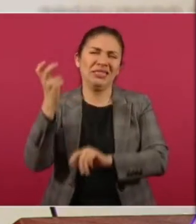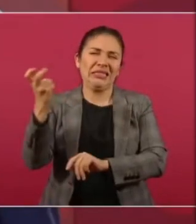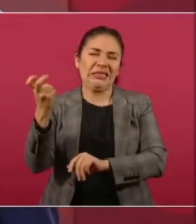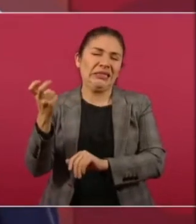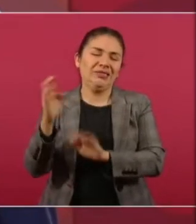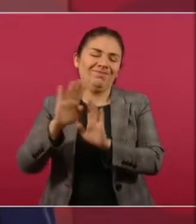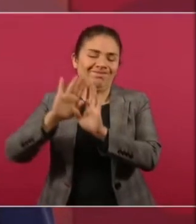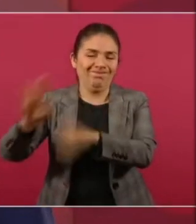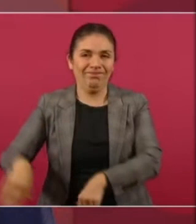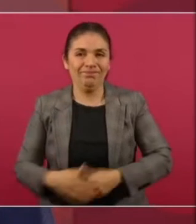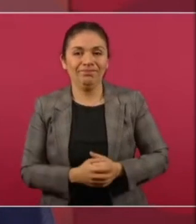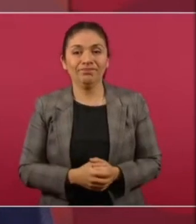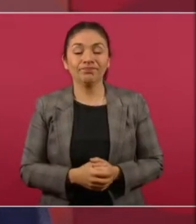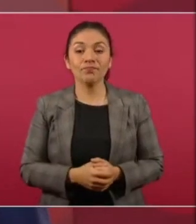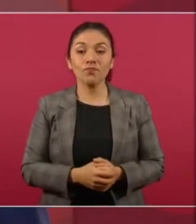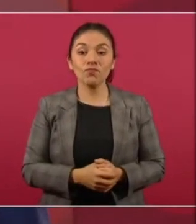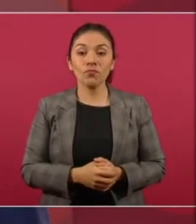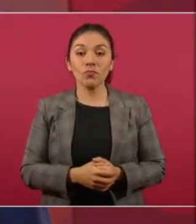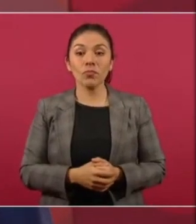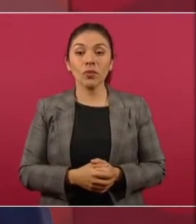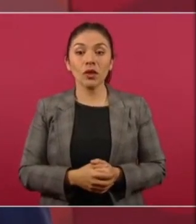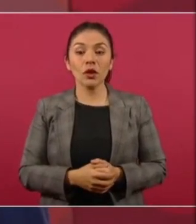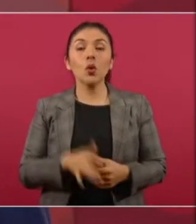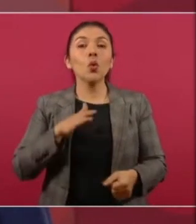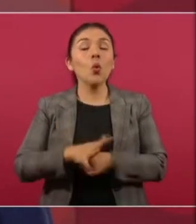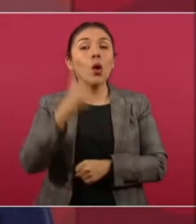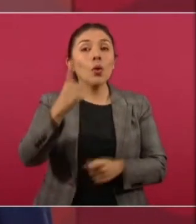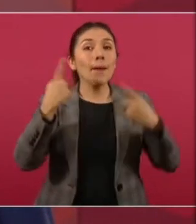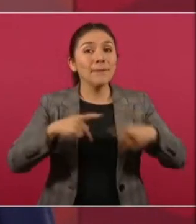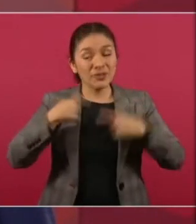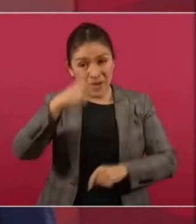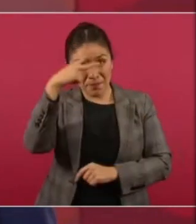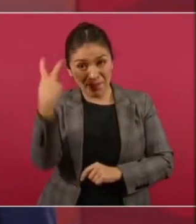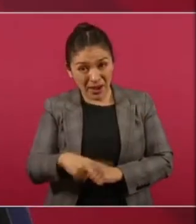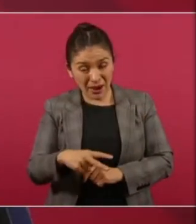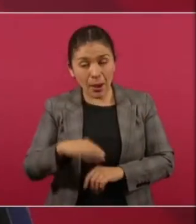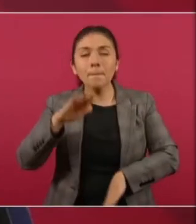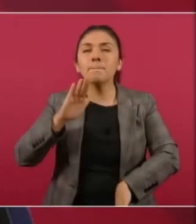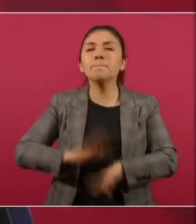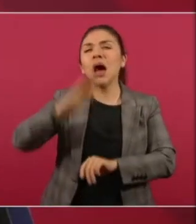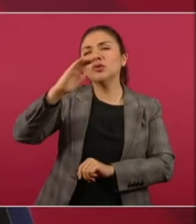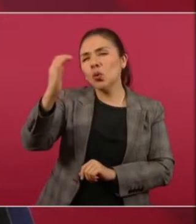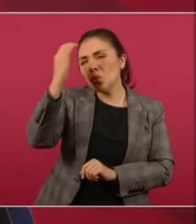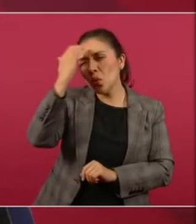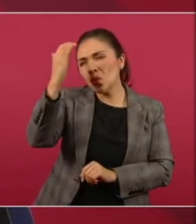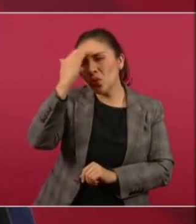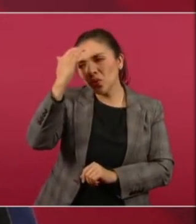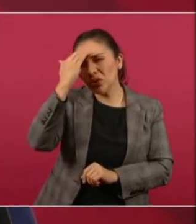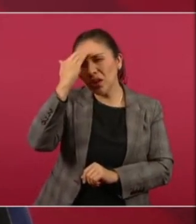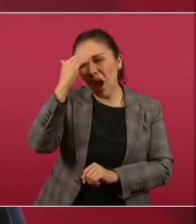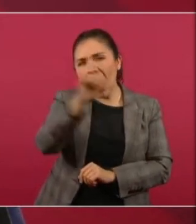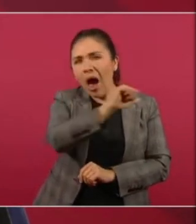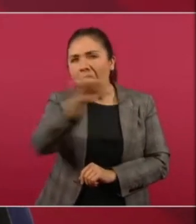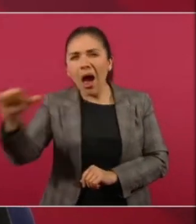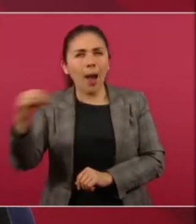conocen mucho. No hay un mexicano que conozca más los